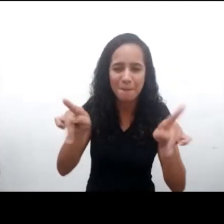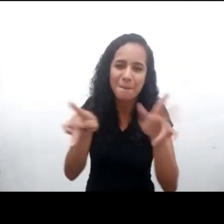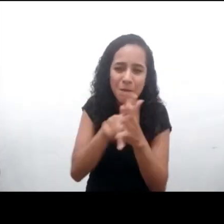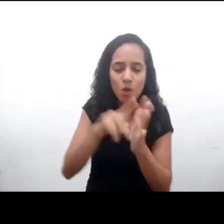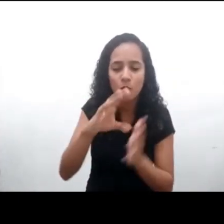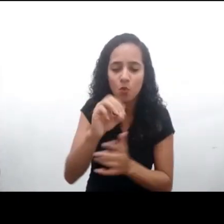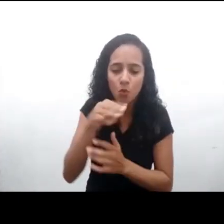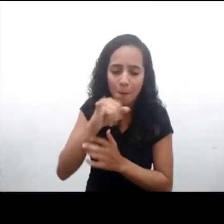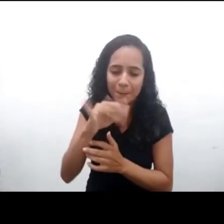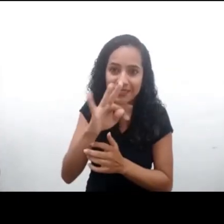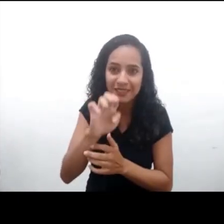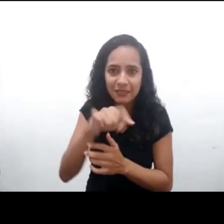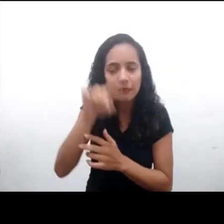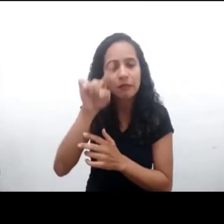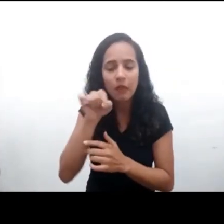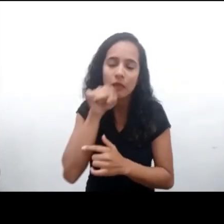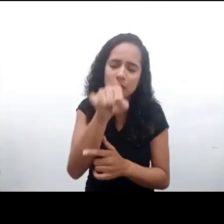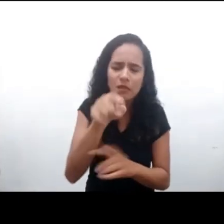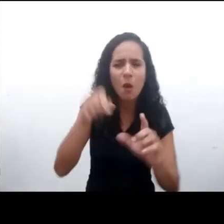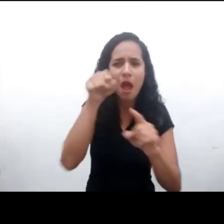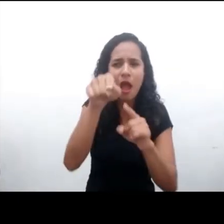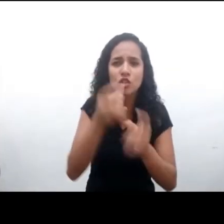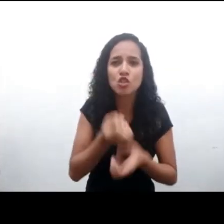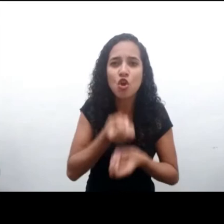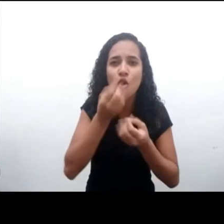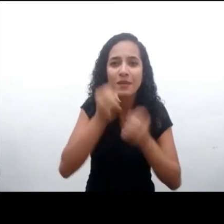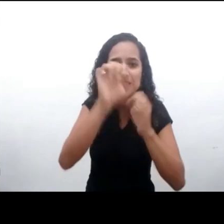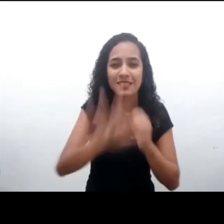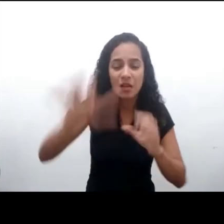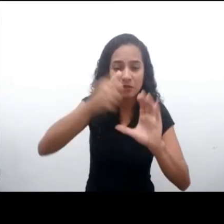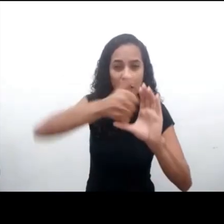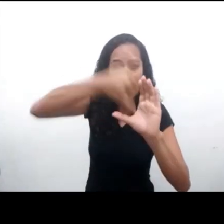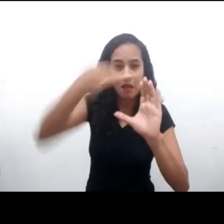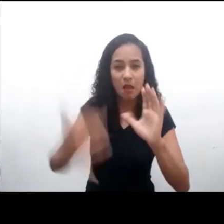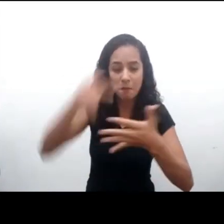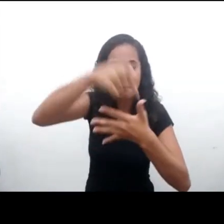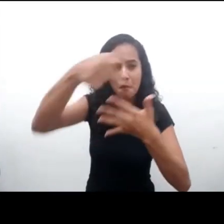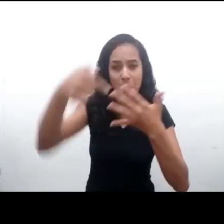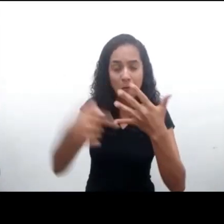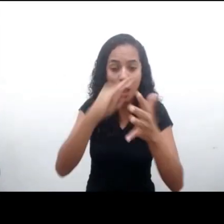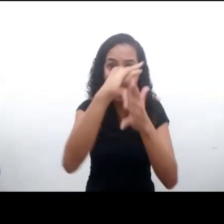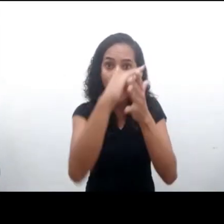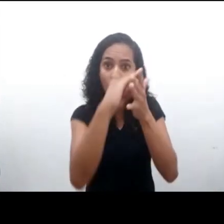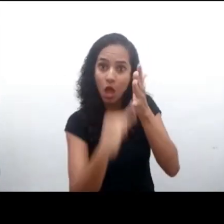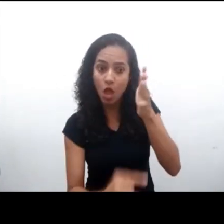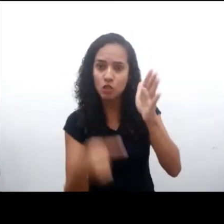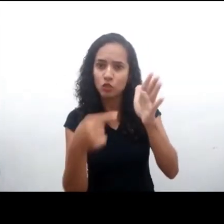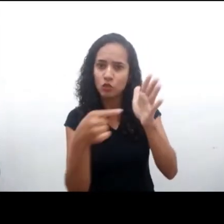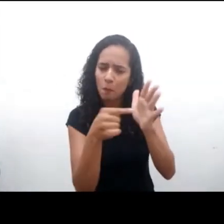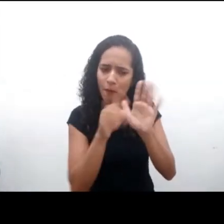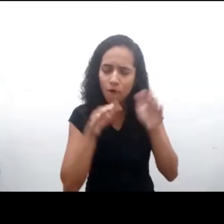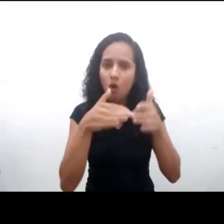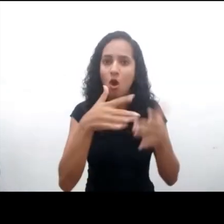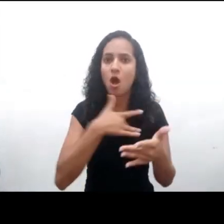destacar. Ha sido el primer documento que por las razones sanitarias a nivel mundial,